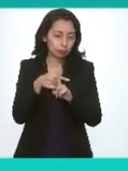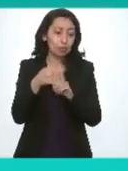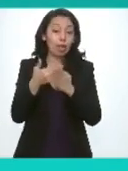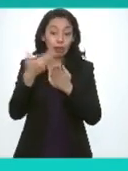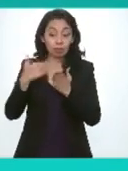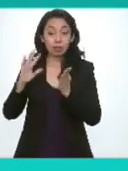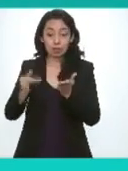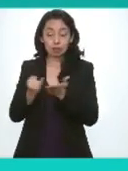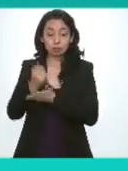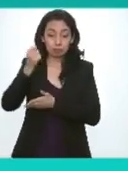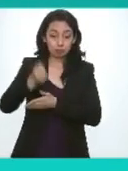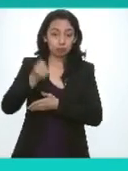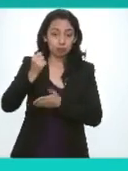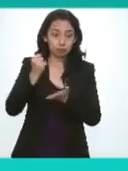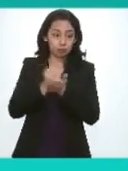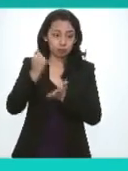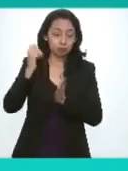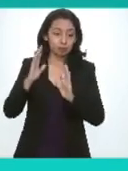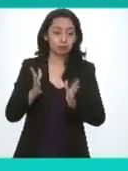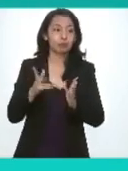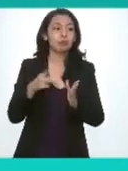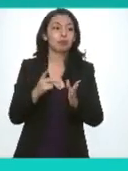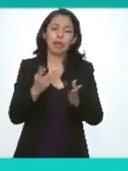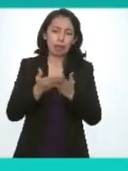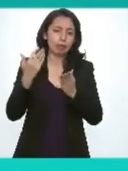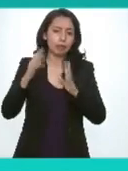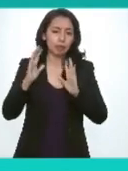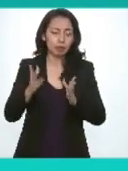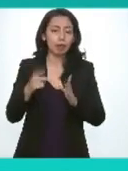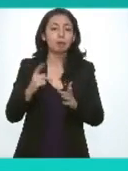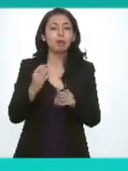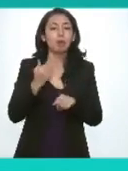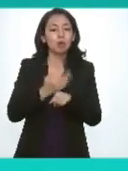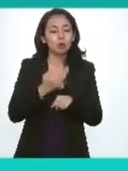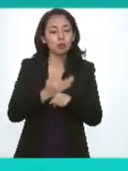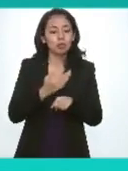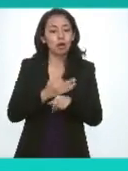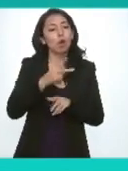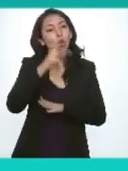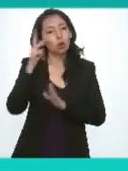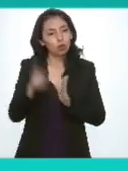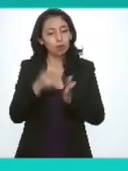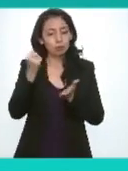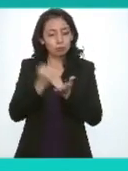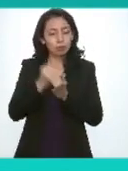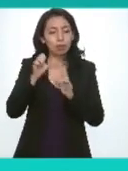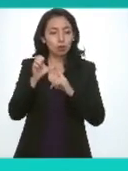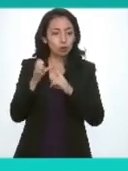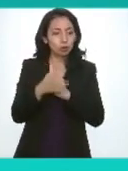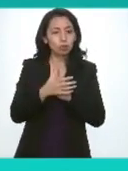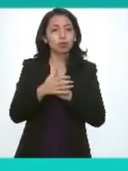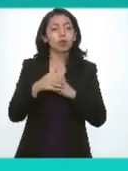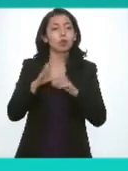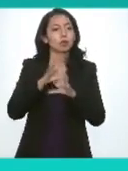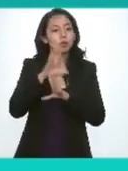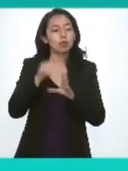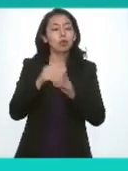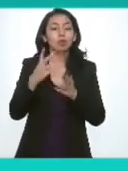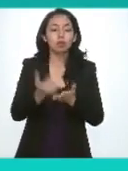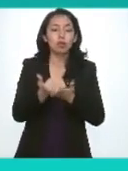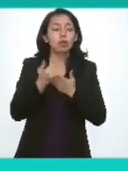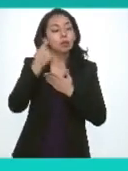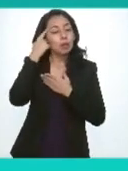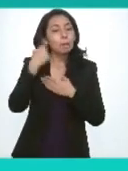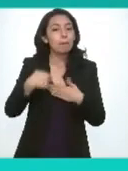en dos ocasiones por la propia comisión pero justamente el interés de que fuera aprobada por el consejo nos va a permitir